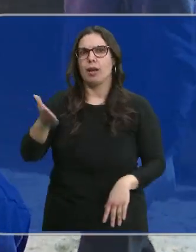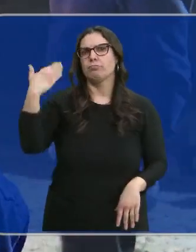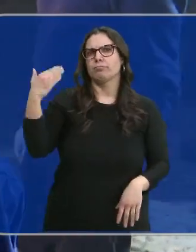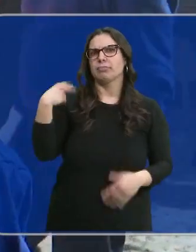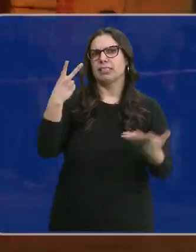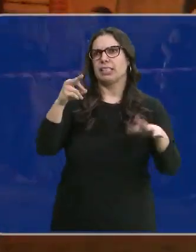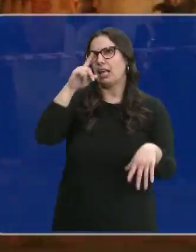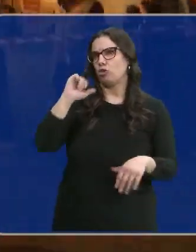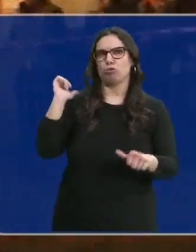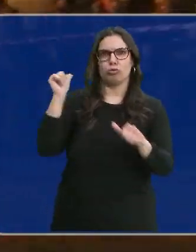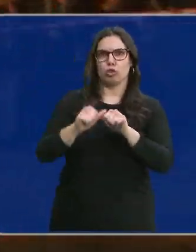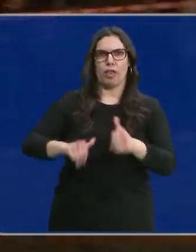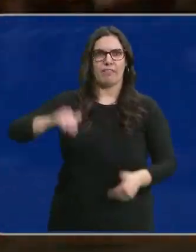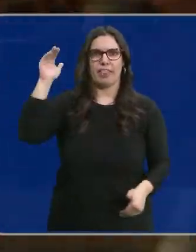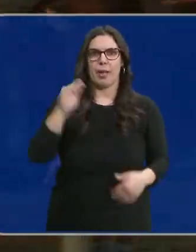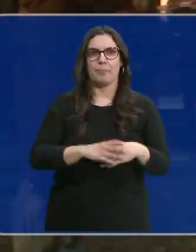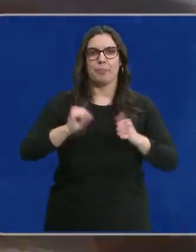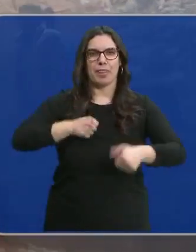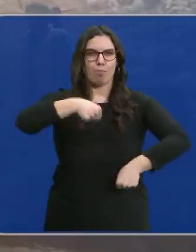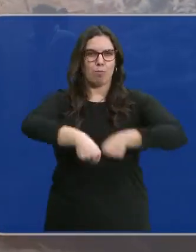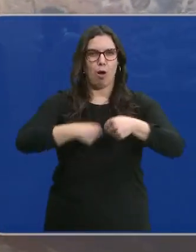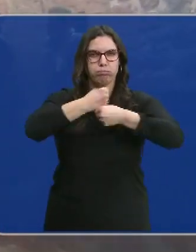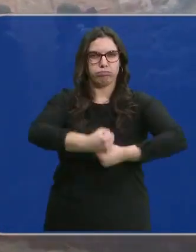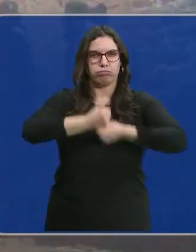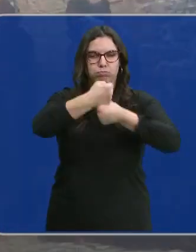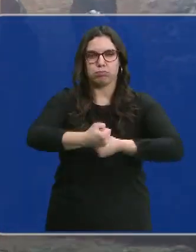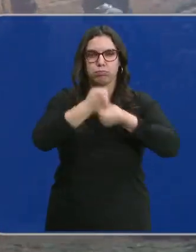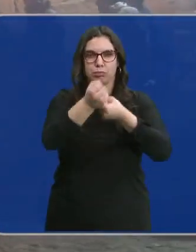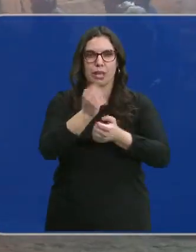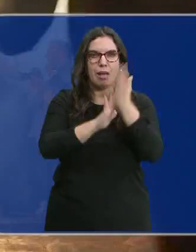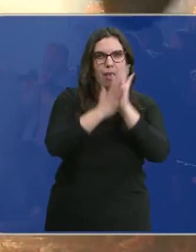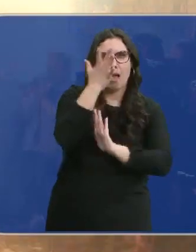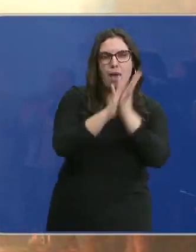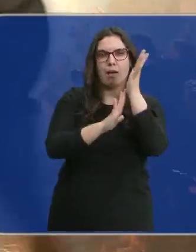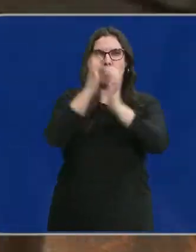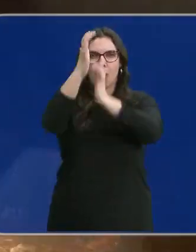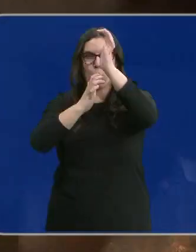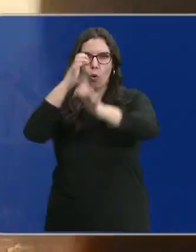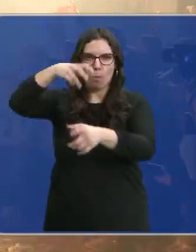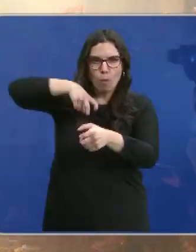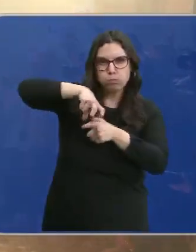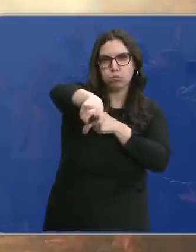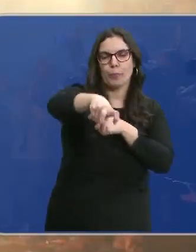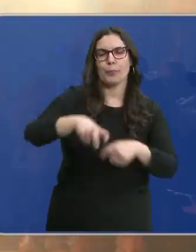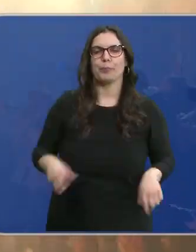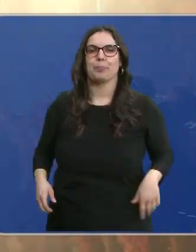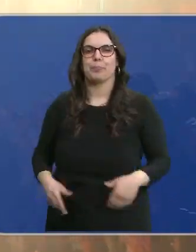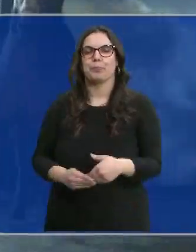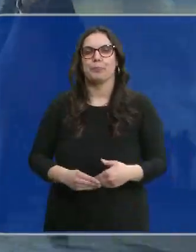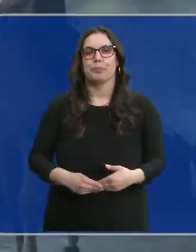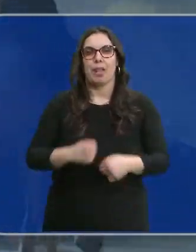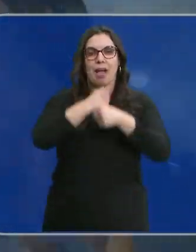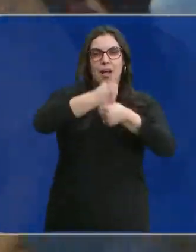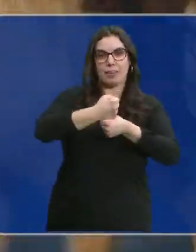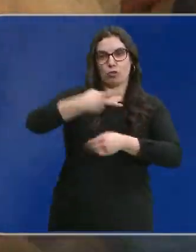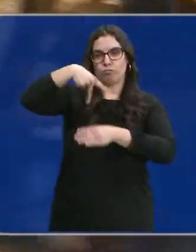años, pues toda la vida aquí. Comienza la ronda espectral. Las llamas y el humo se rompen por el paso de los participantes. Caballo